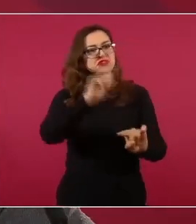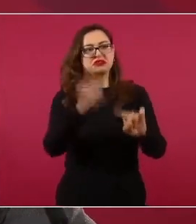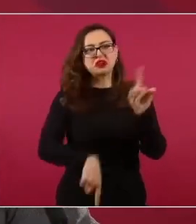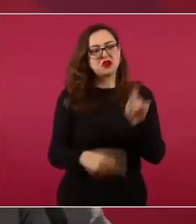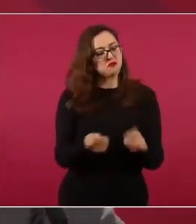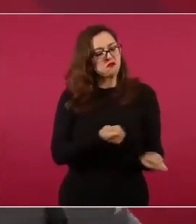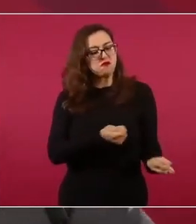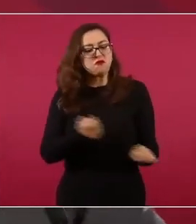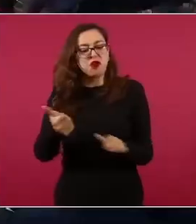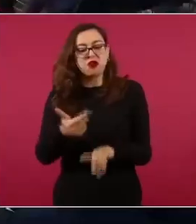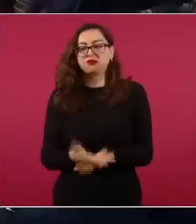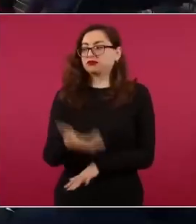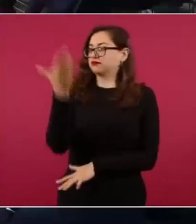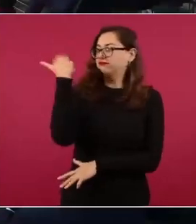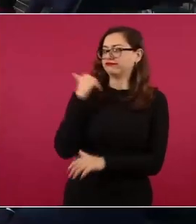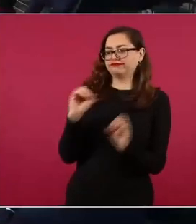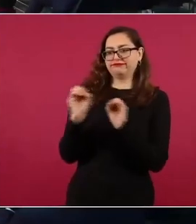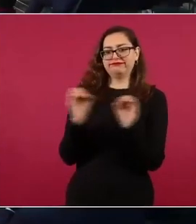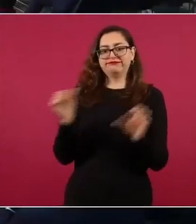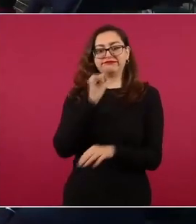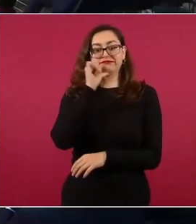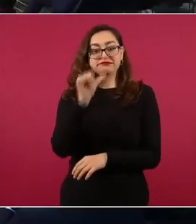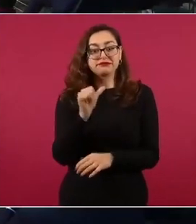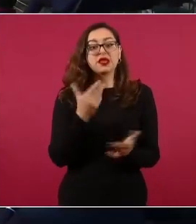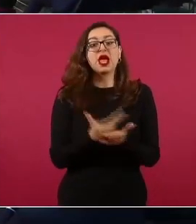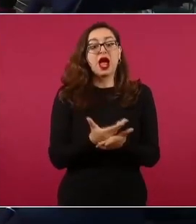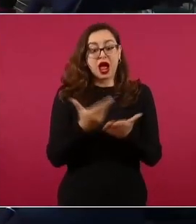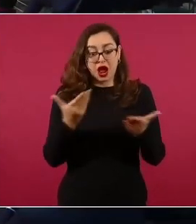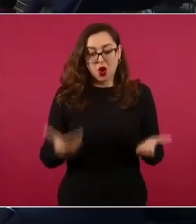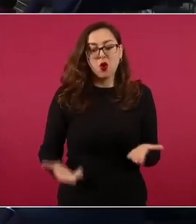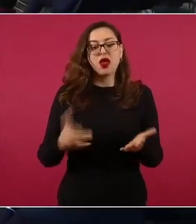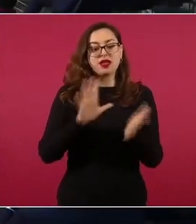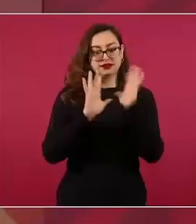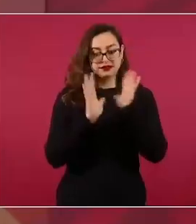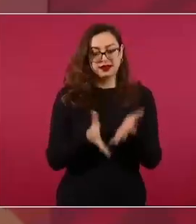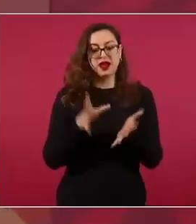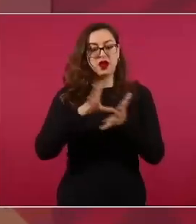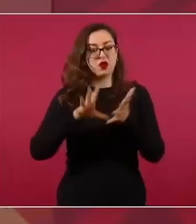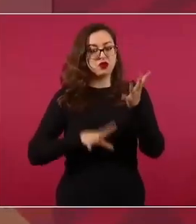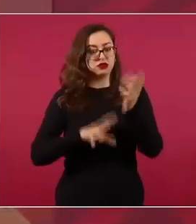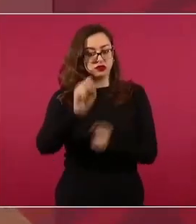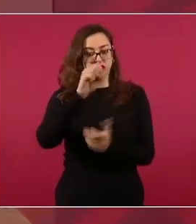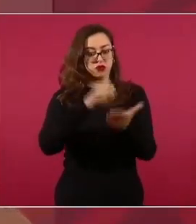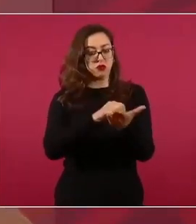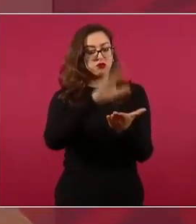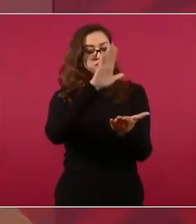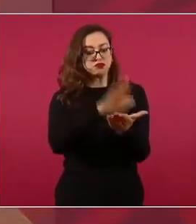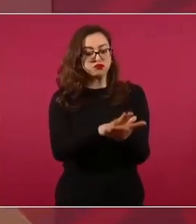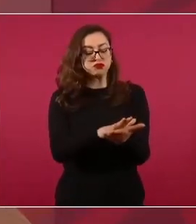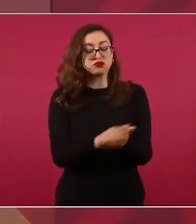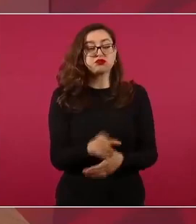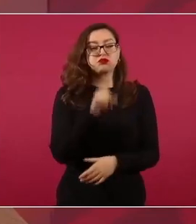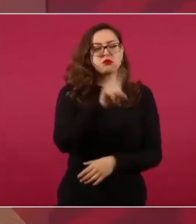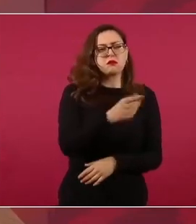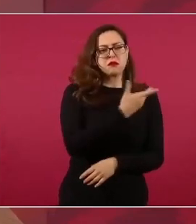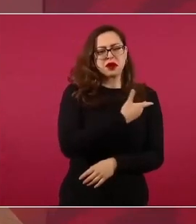si un presidente se porta mal a la mitad